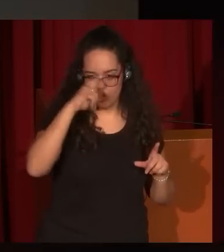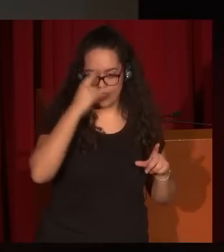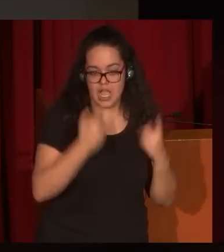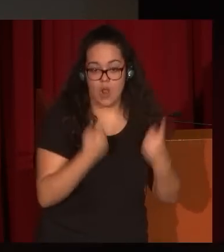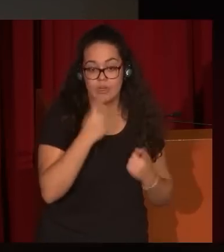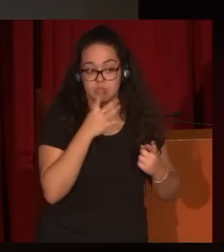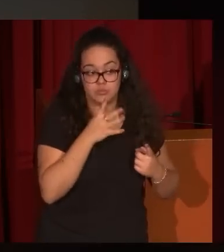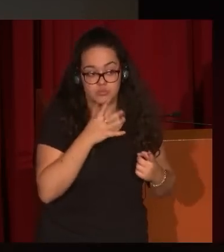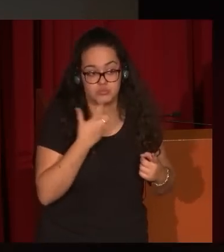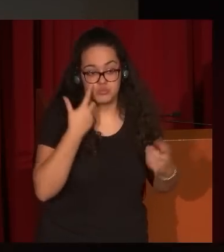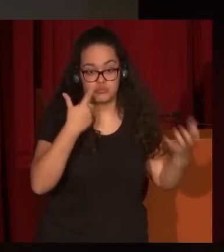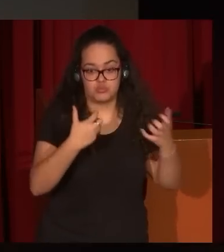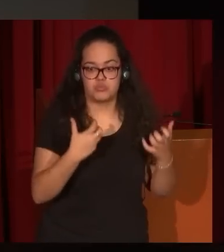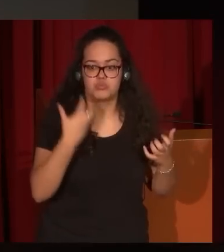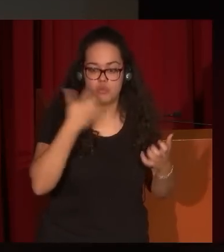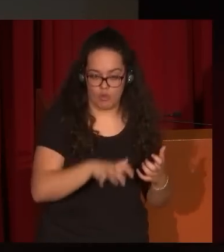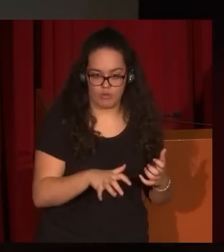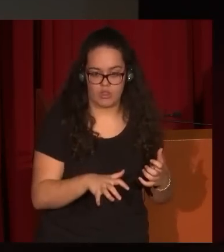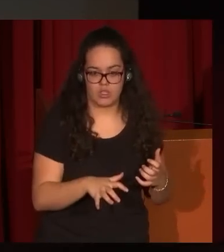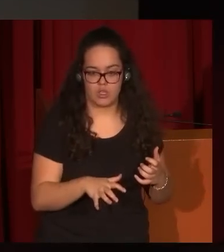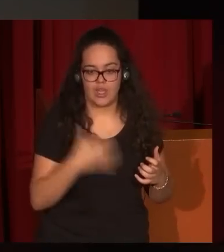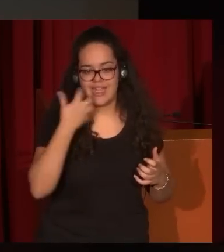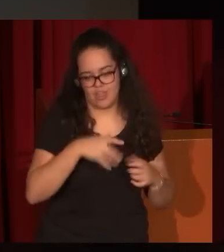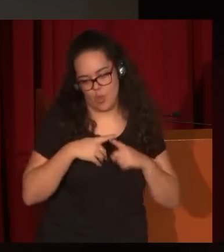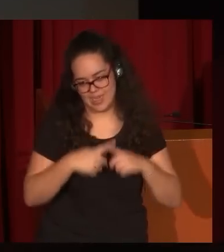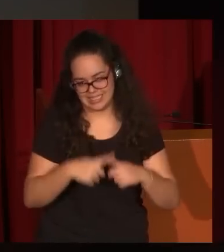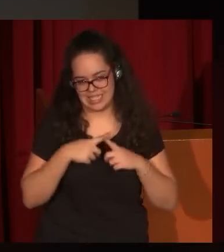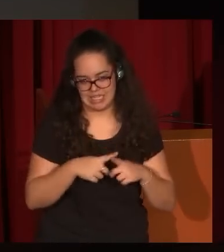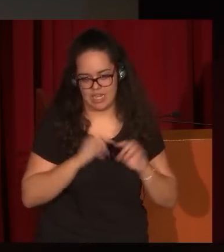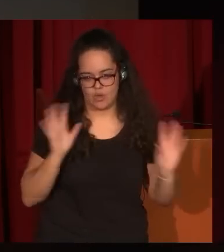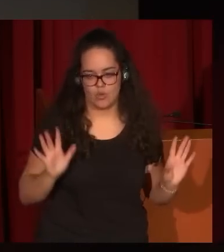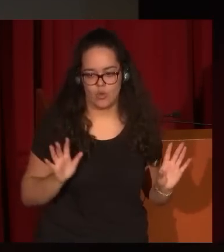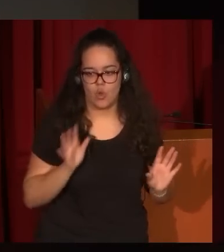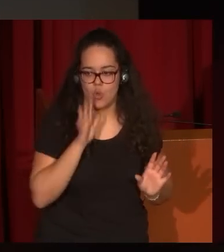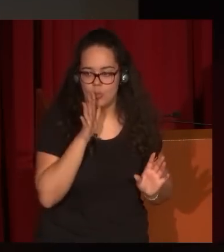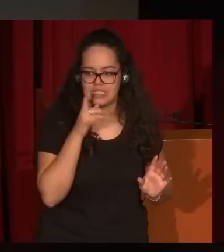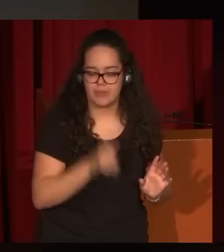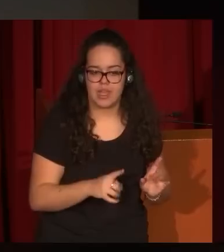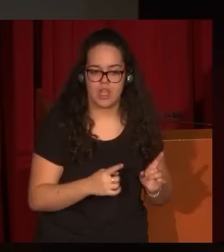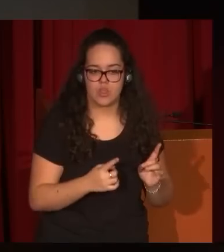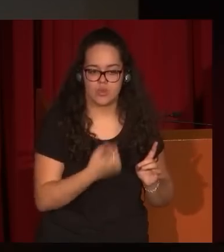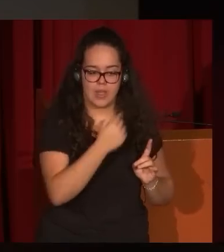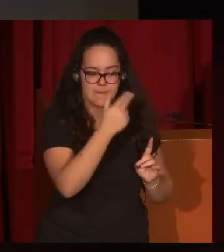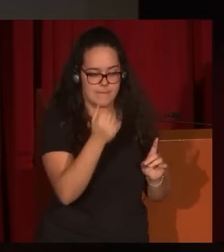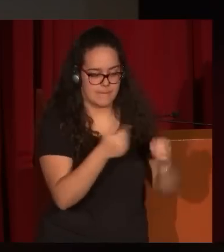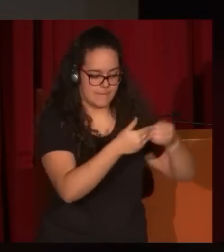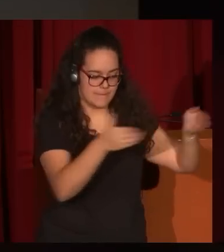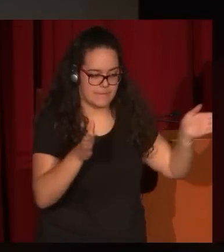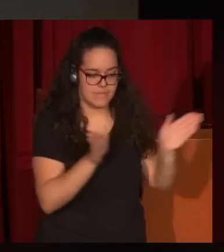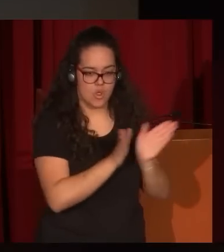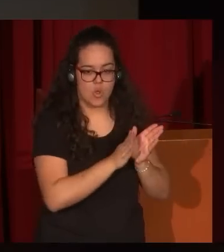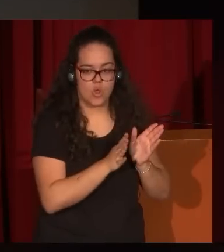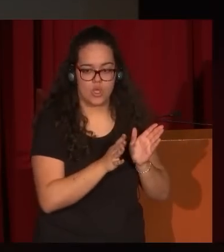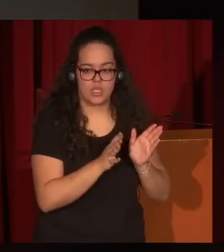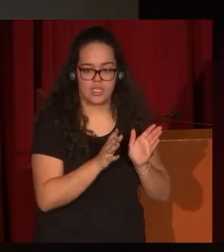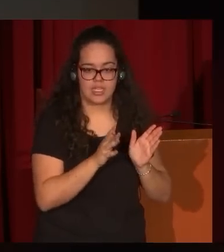y originalidad compartida, porque también hay una versión de esta plaza partida por Genaro Pérez